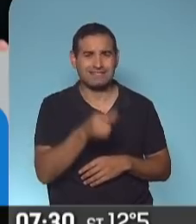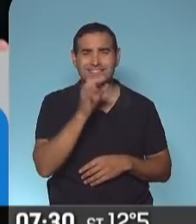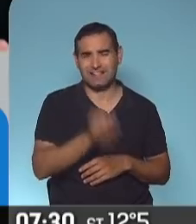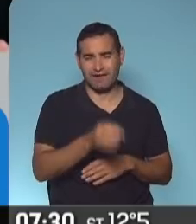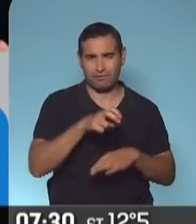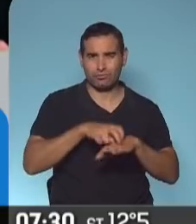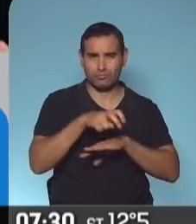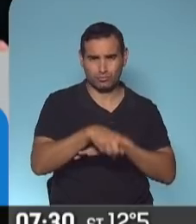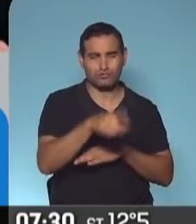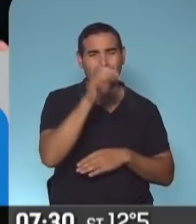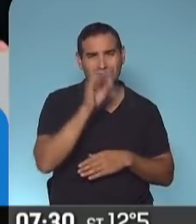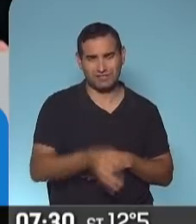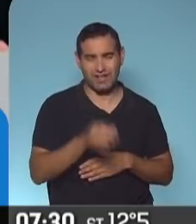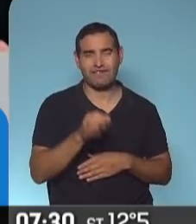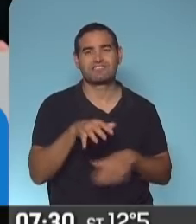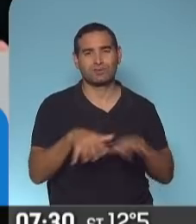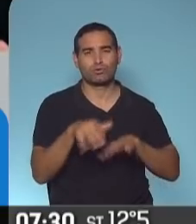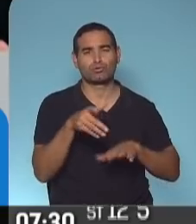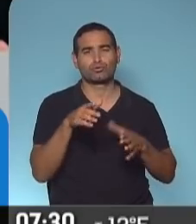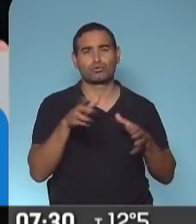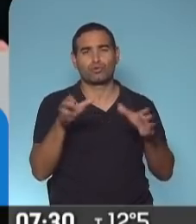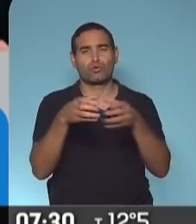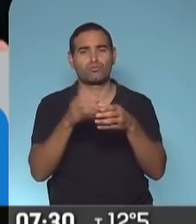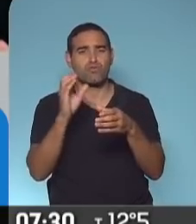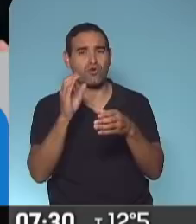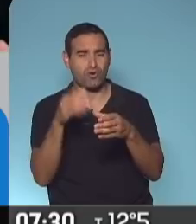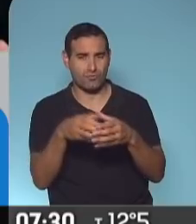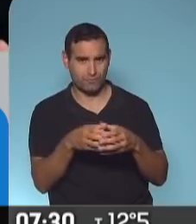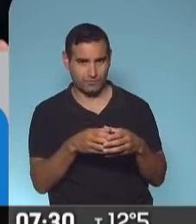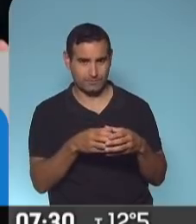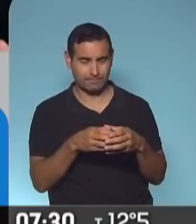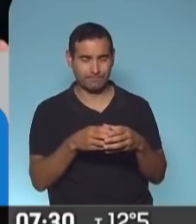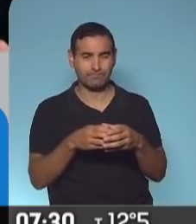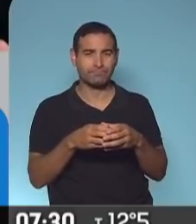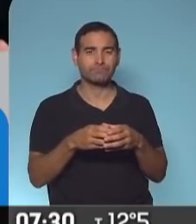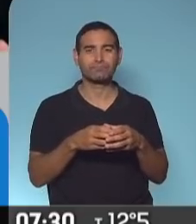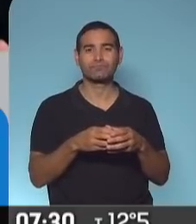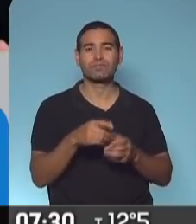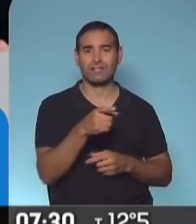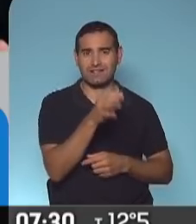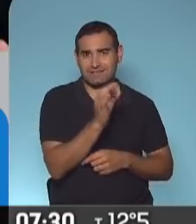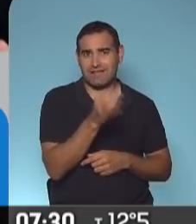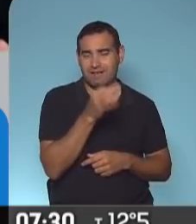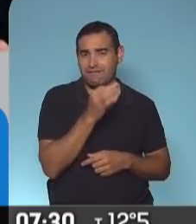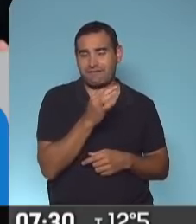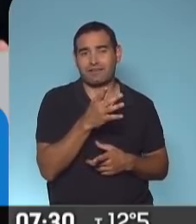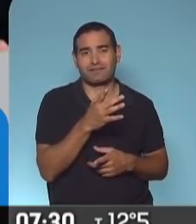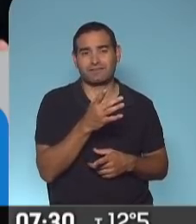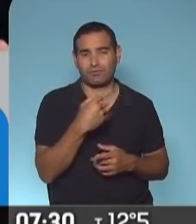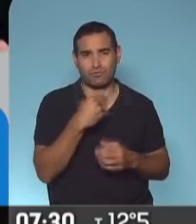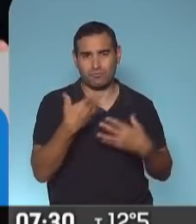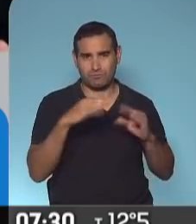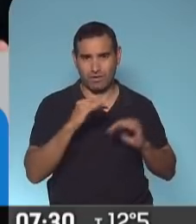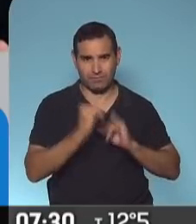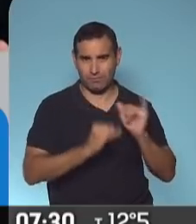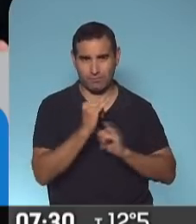de las situaciones que teníamos acá con Colombia, en particular. Él estaba al tanto hasta el último día, en el momento que se